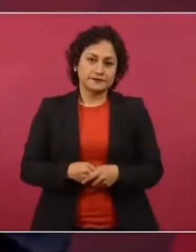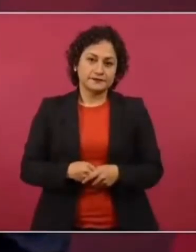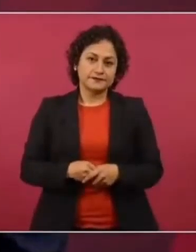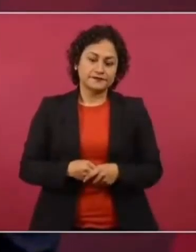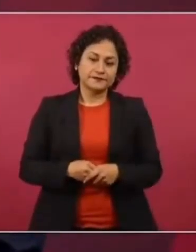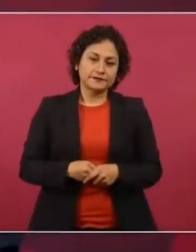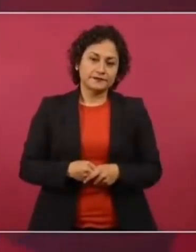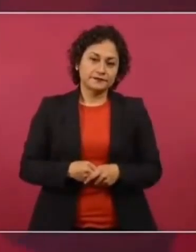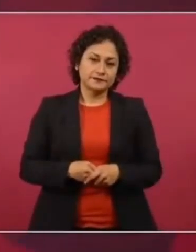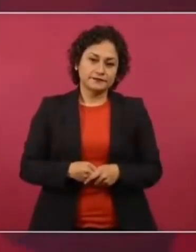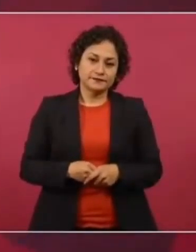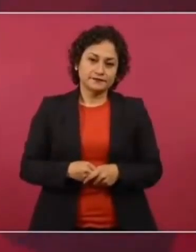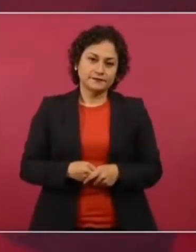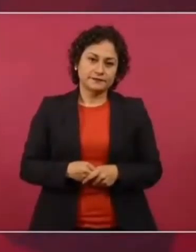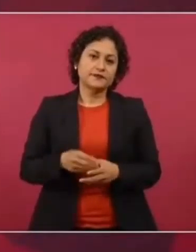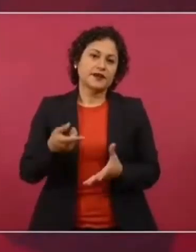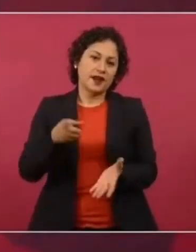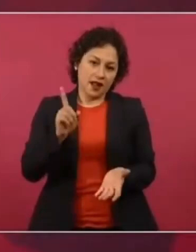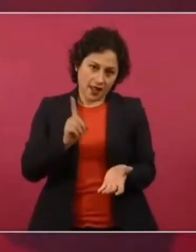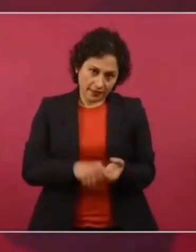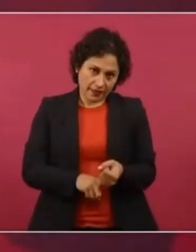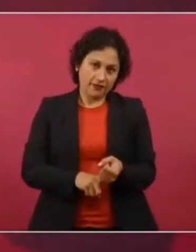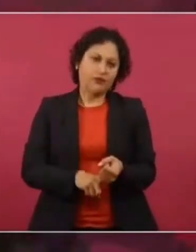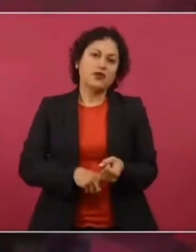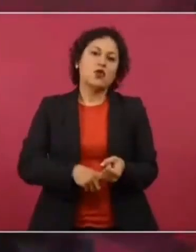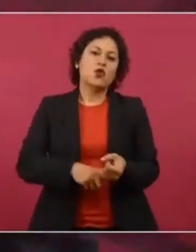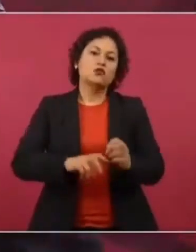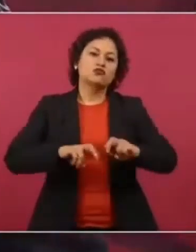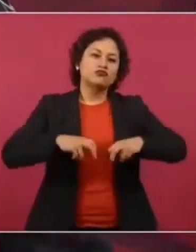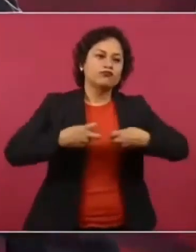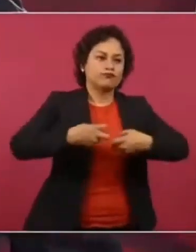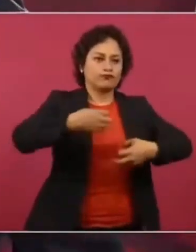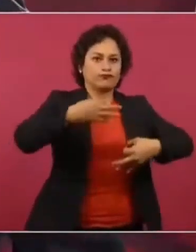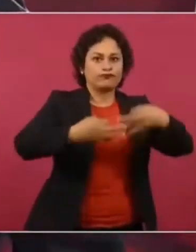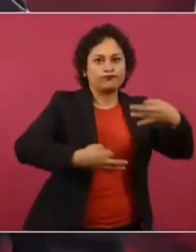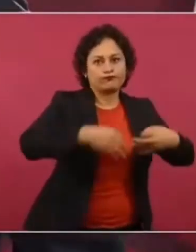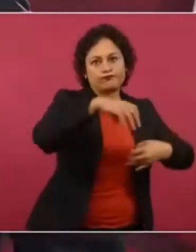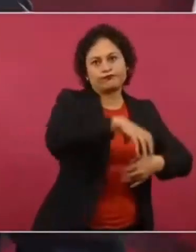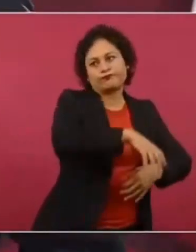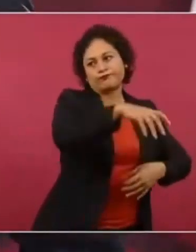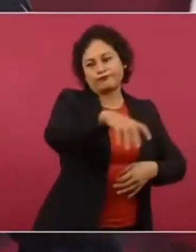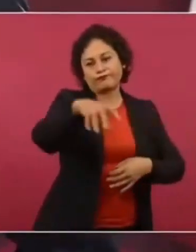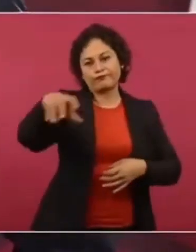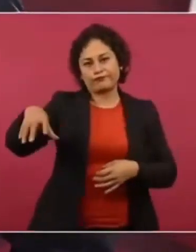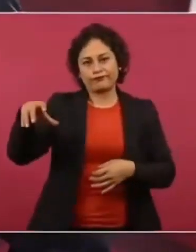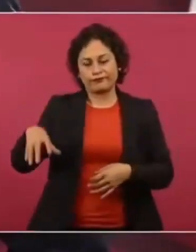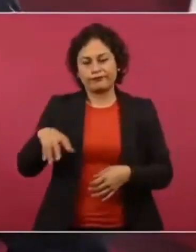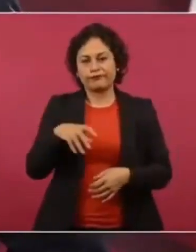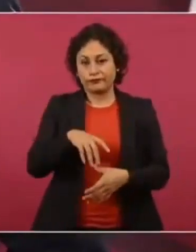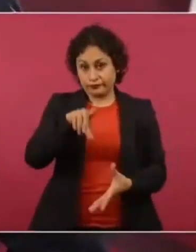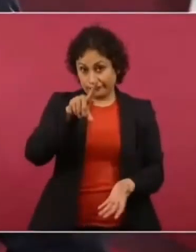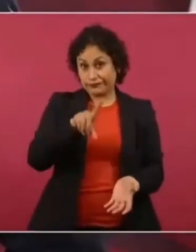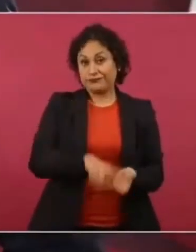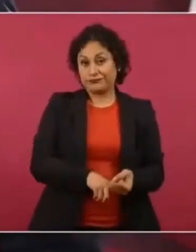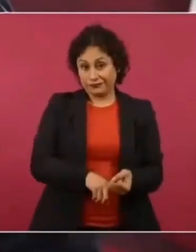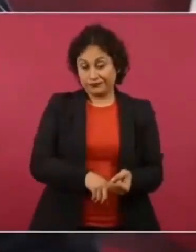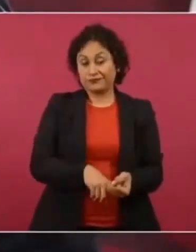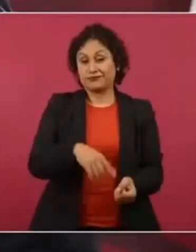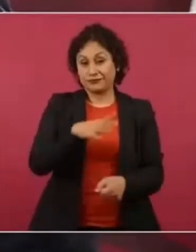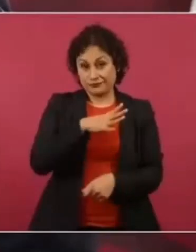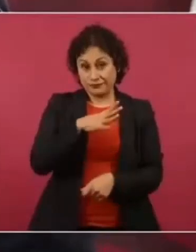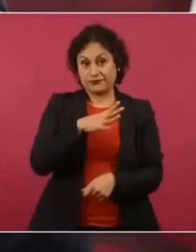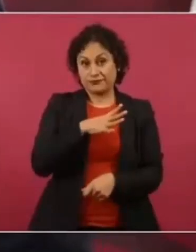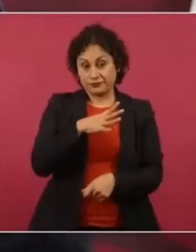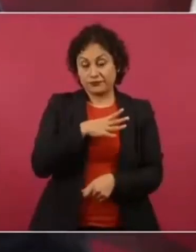En los juzgados y el por qué el